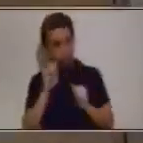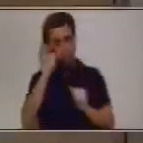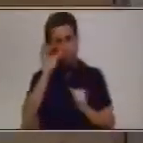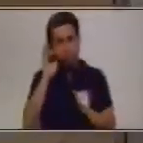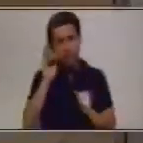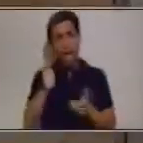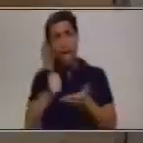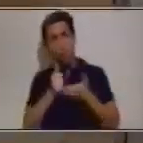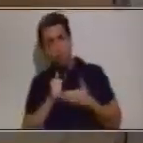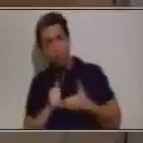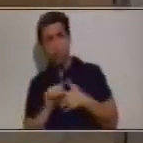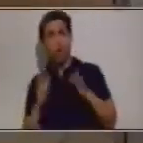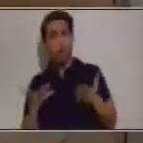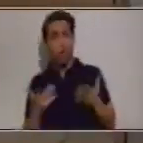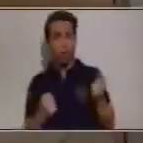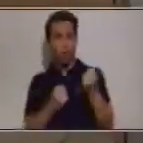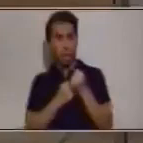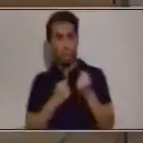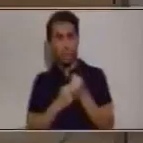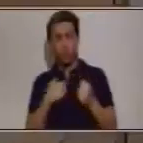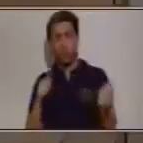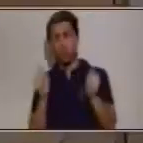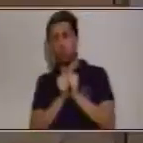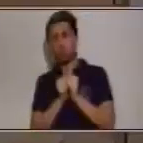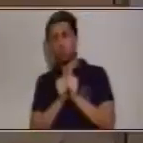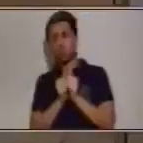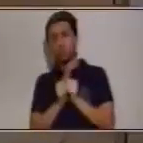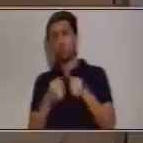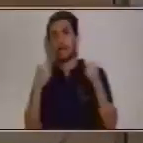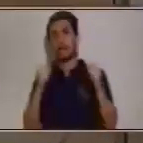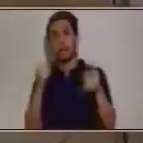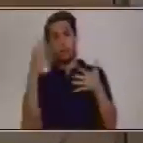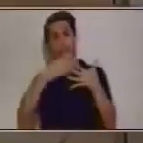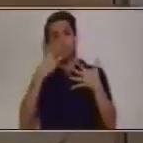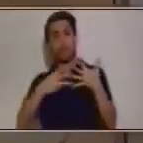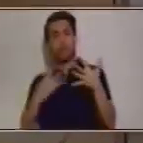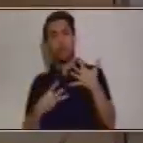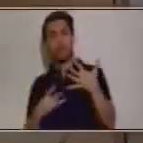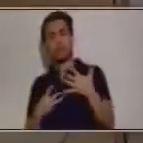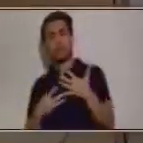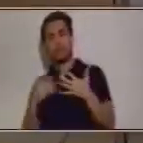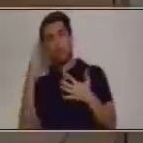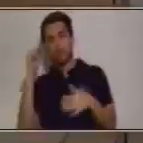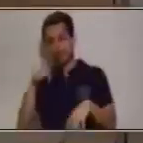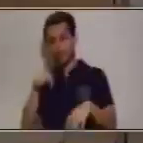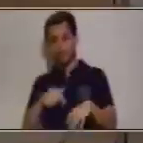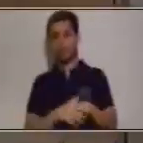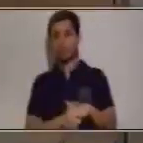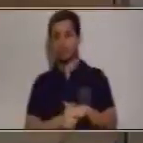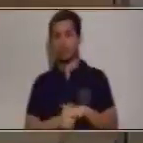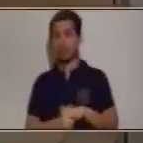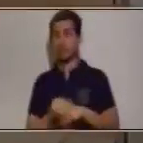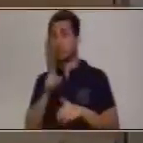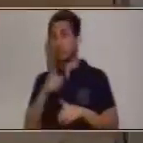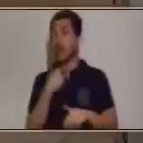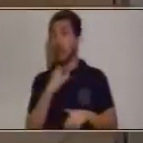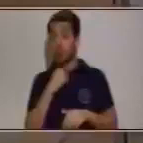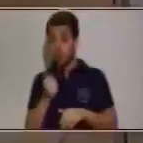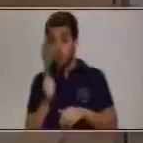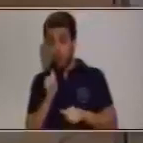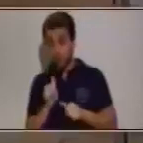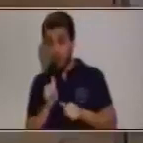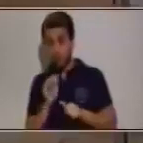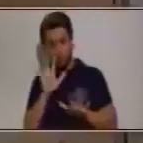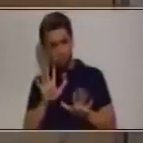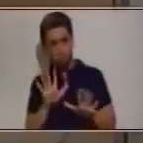colabore, que te ayude y que juntos podamos hacer material como este. Así que si te gusta, tienes todo el